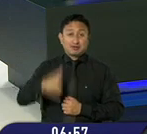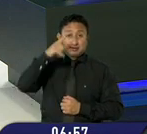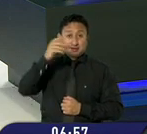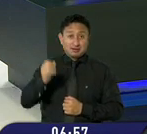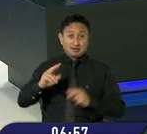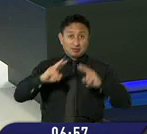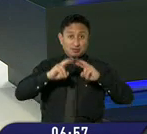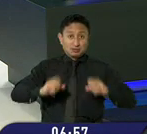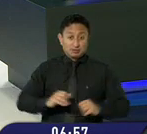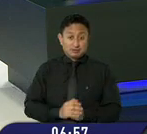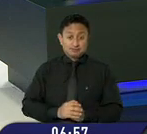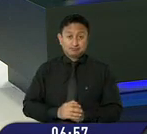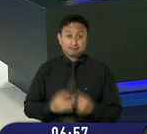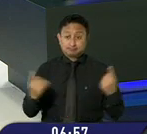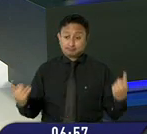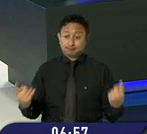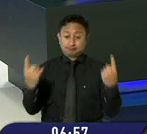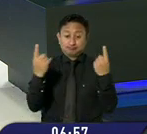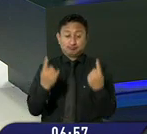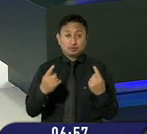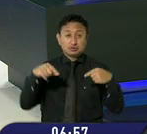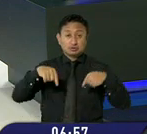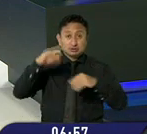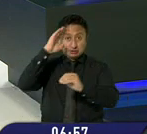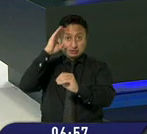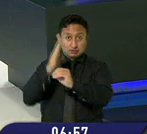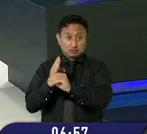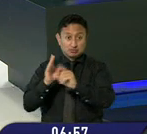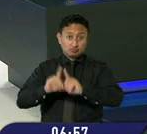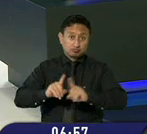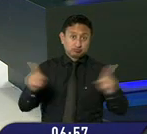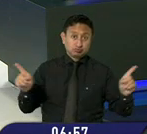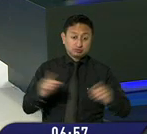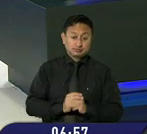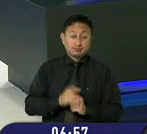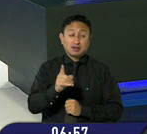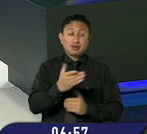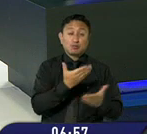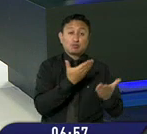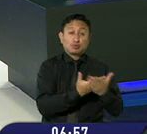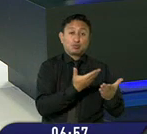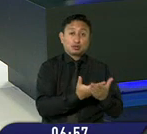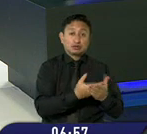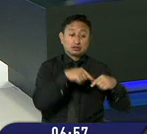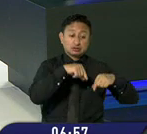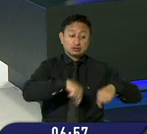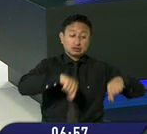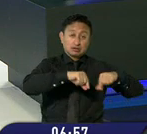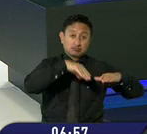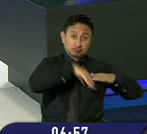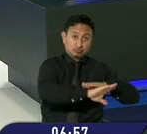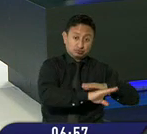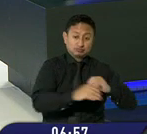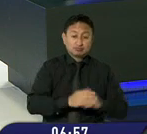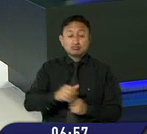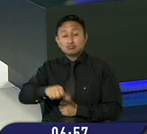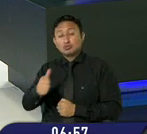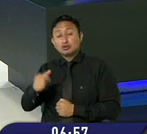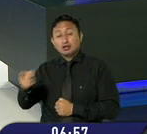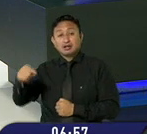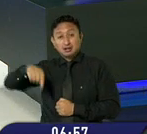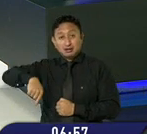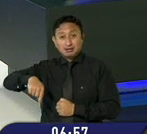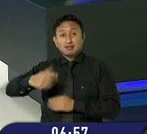Guillermo Lazo. Ambos tienen objetivos diferentes, pues la una propone el archivo de la investigación y la otra que el primer